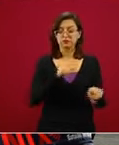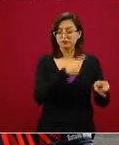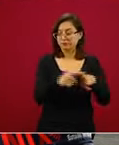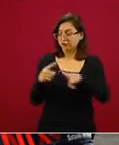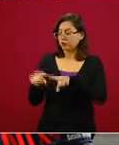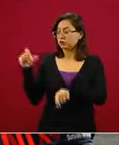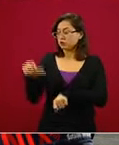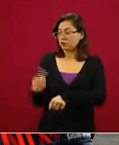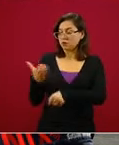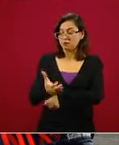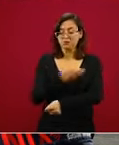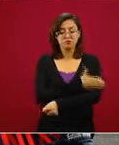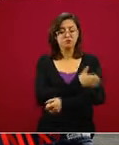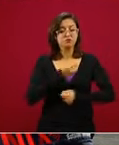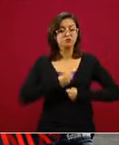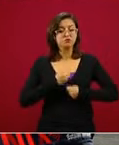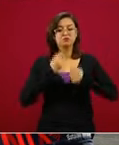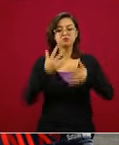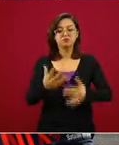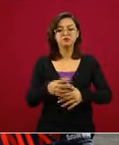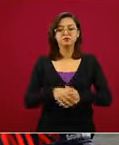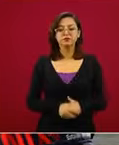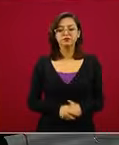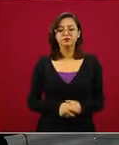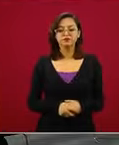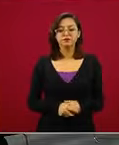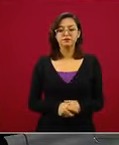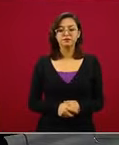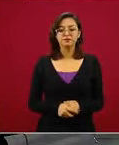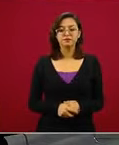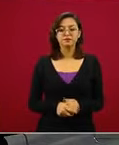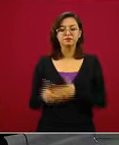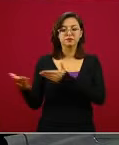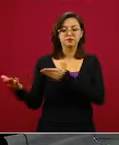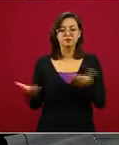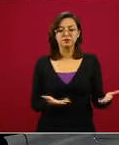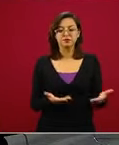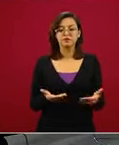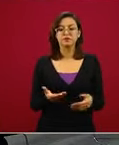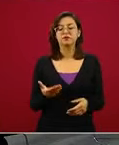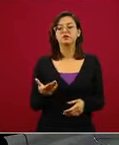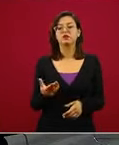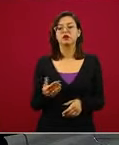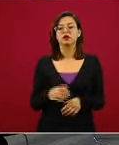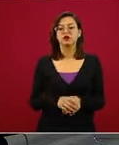acompañan. Entonces, empezamos, por favor, doctora Márquez.